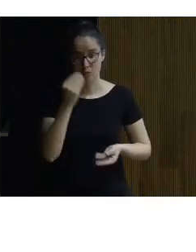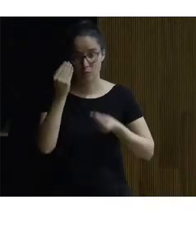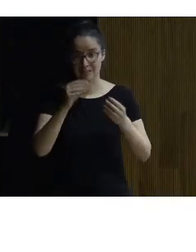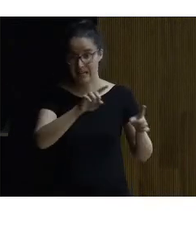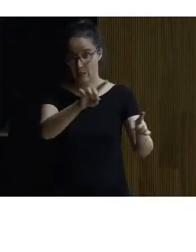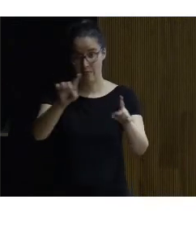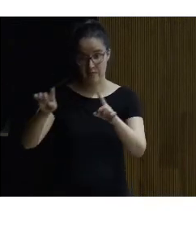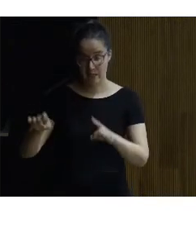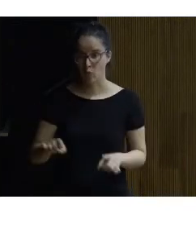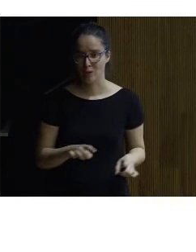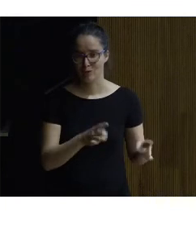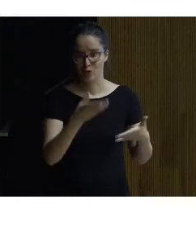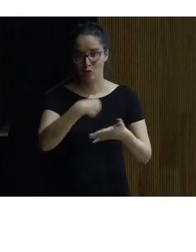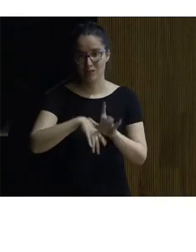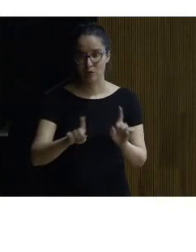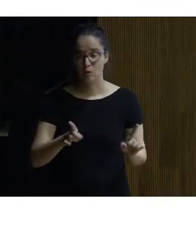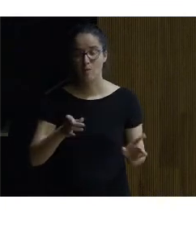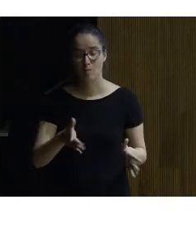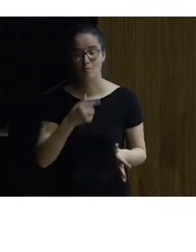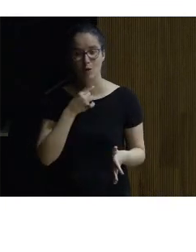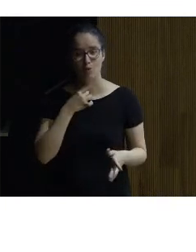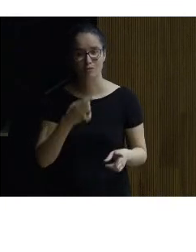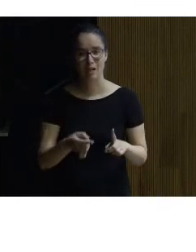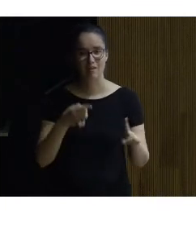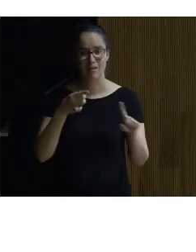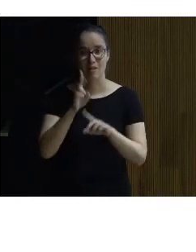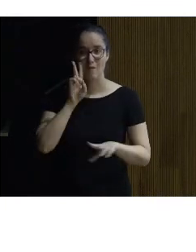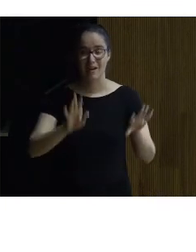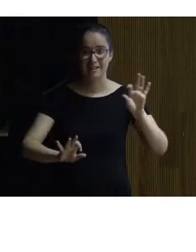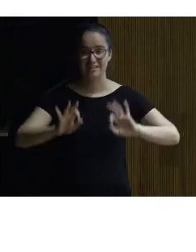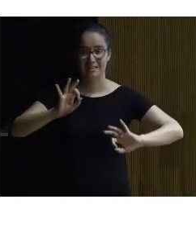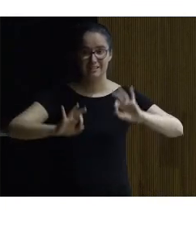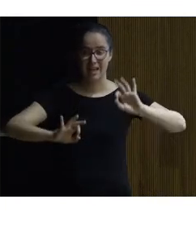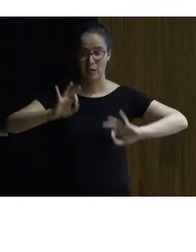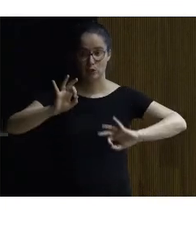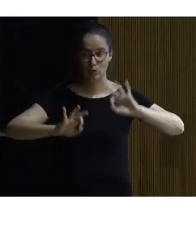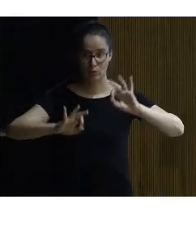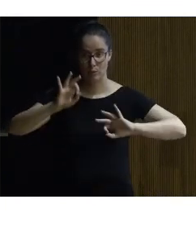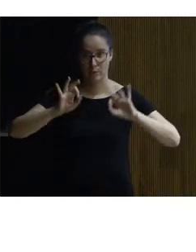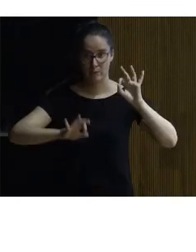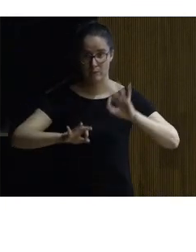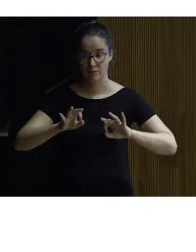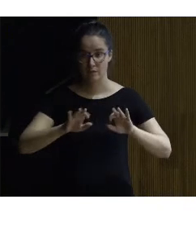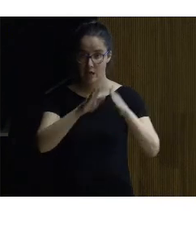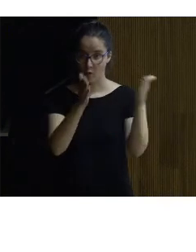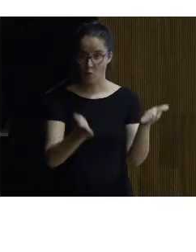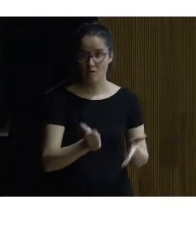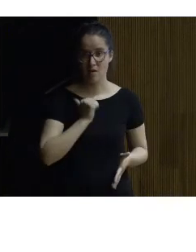circuito de movimientos de la gente pero me encanta la idea de ver el teatro de la neocueva